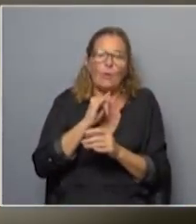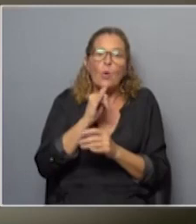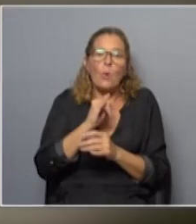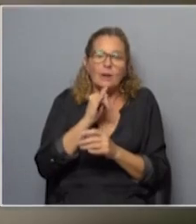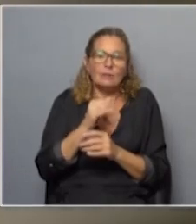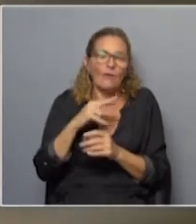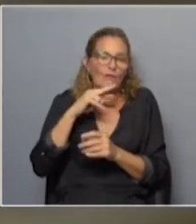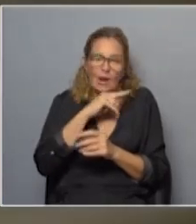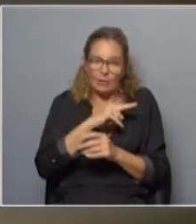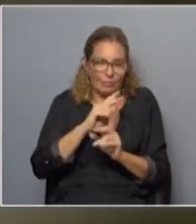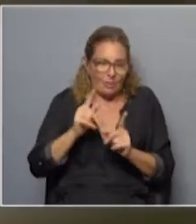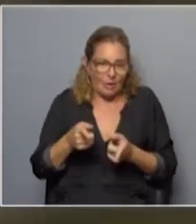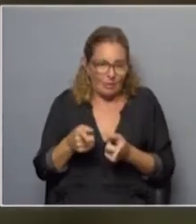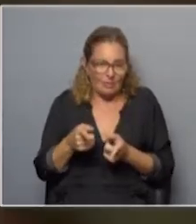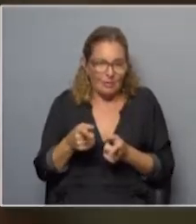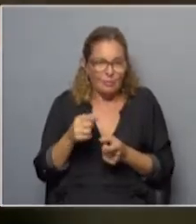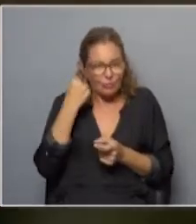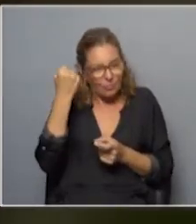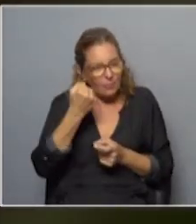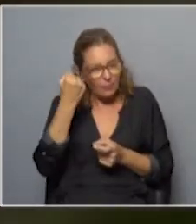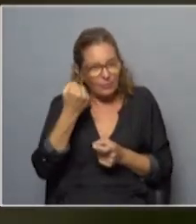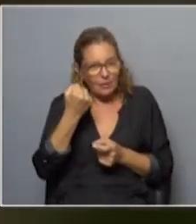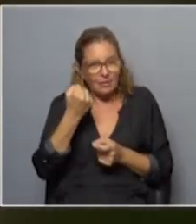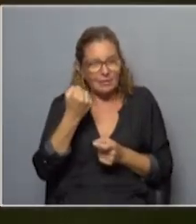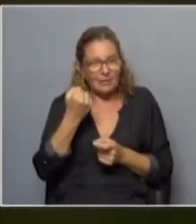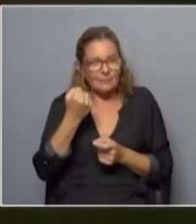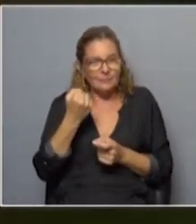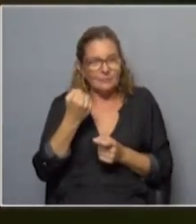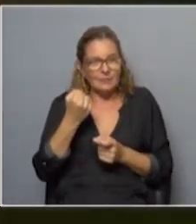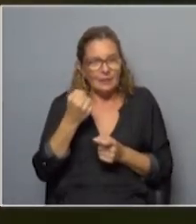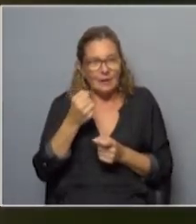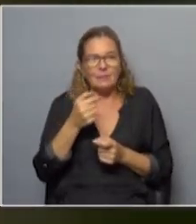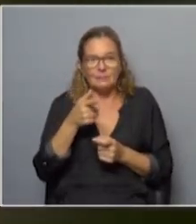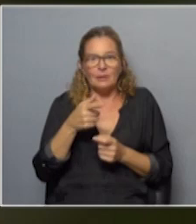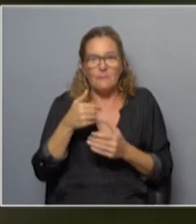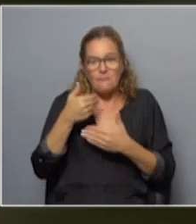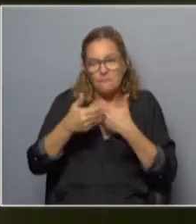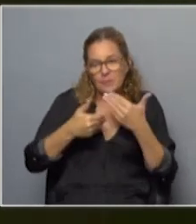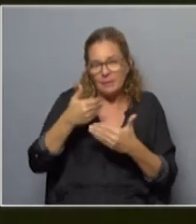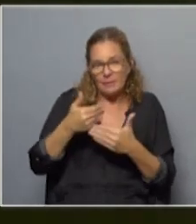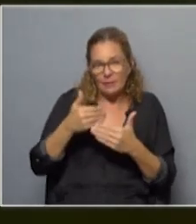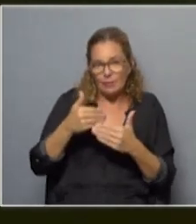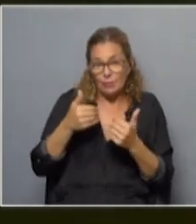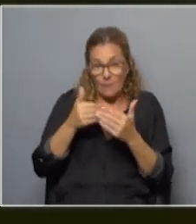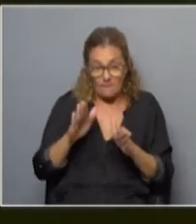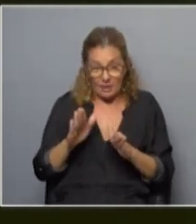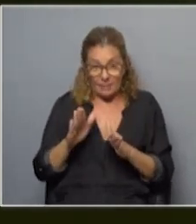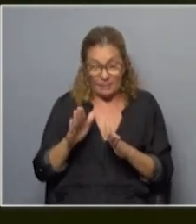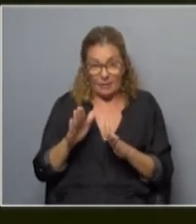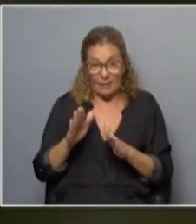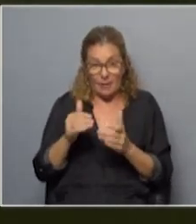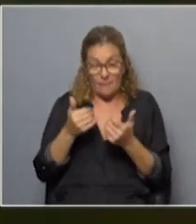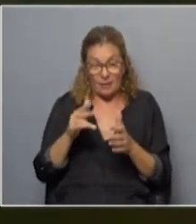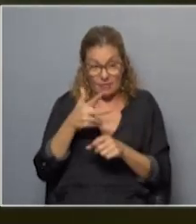completamente falsa. Entonces es muy importante que al llevar adelante el procedimiento al inicio del procedimiento se dé